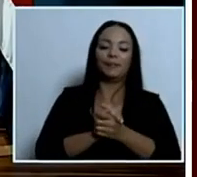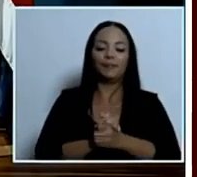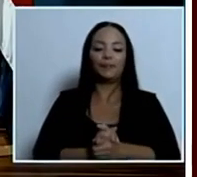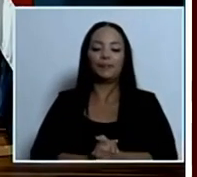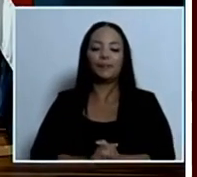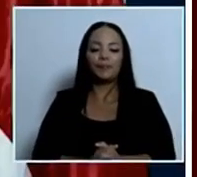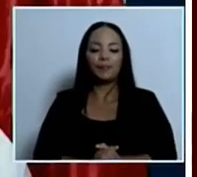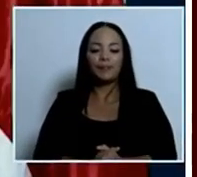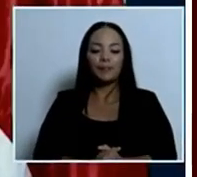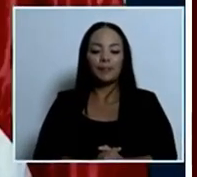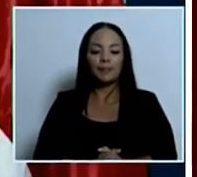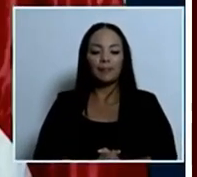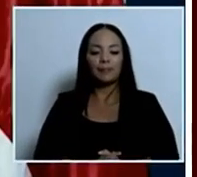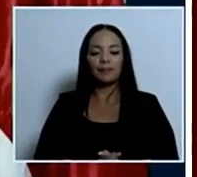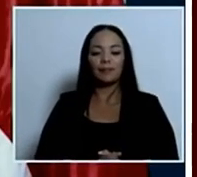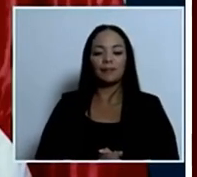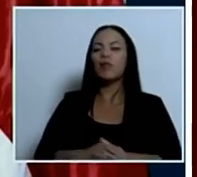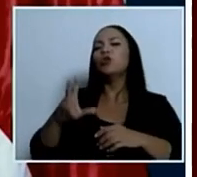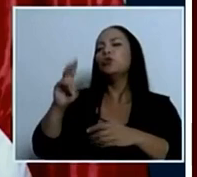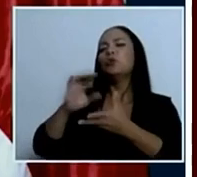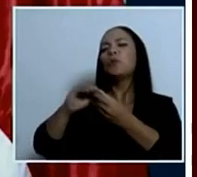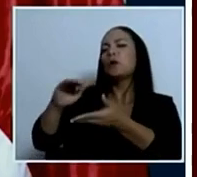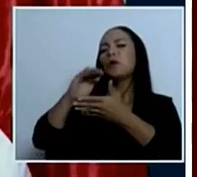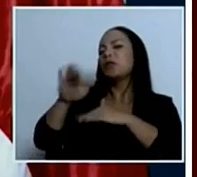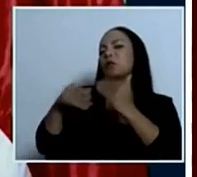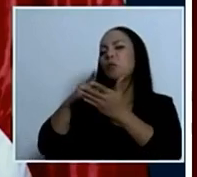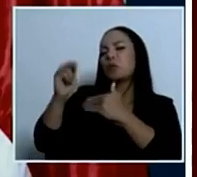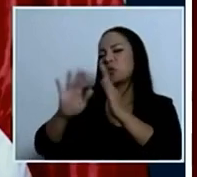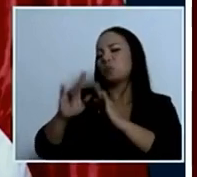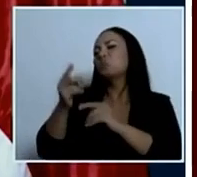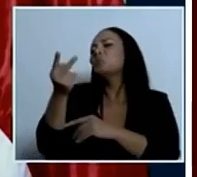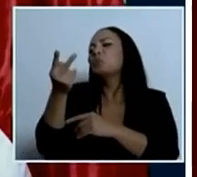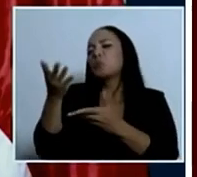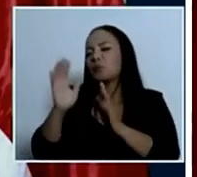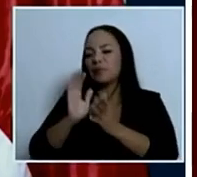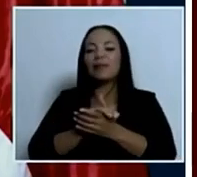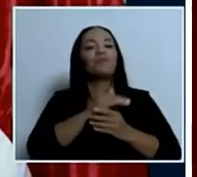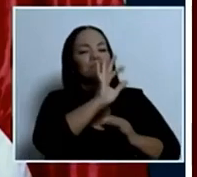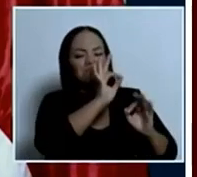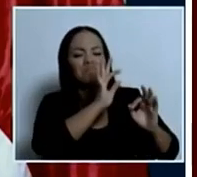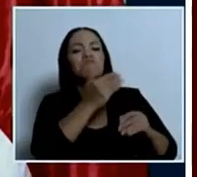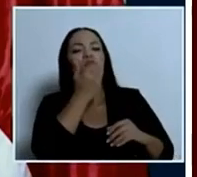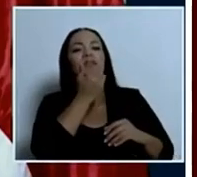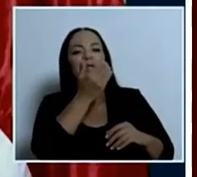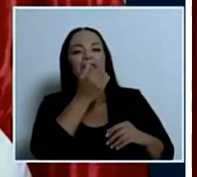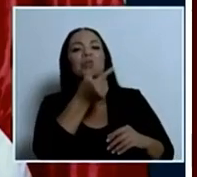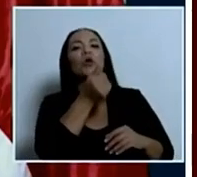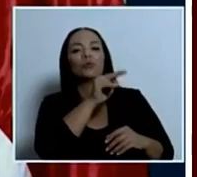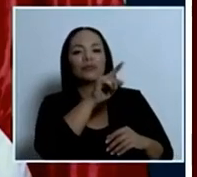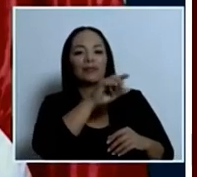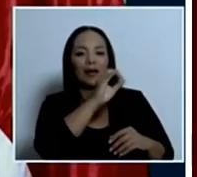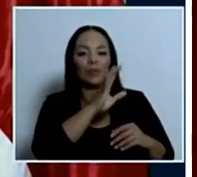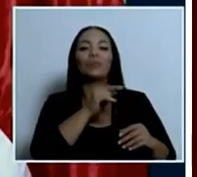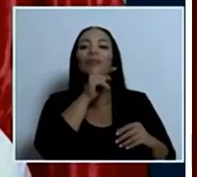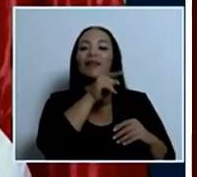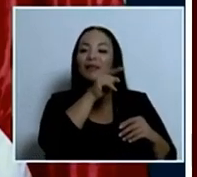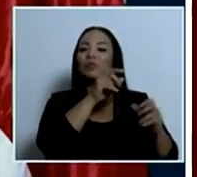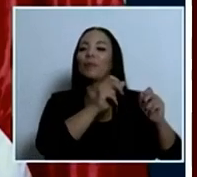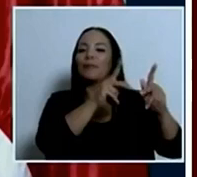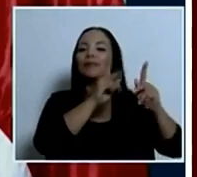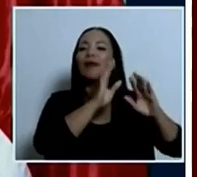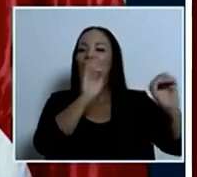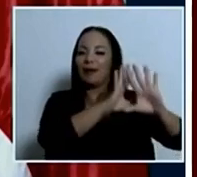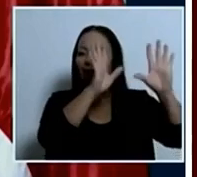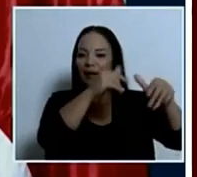y para que no me diga todo el proyecto un par de no no no vamos a ver vamos a ver muchas gracias Gonzalo porque eso me permite aclarar varias